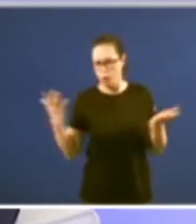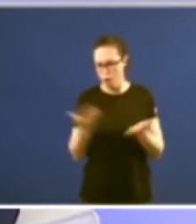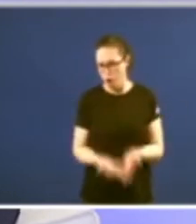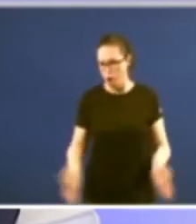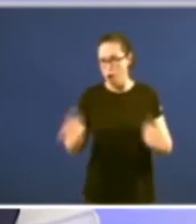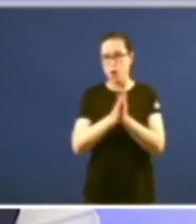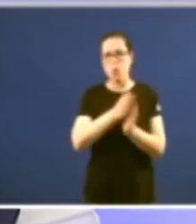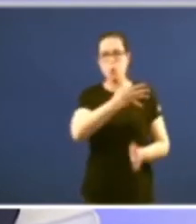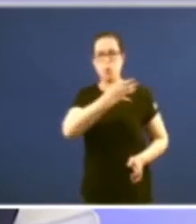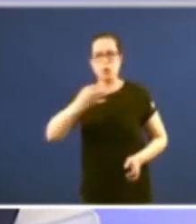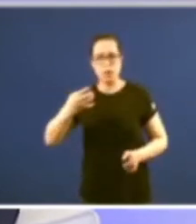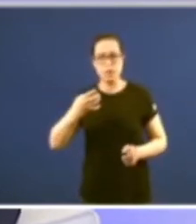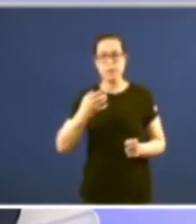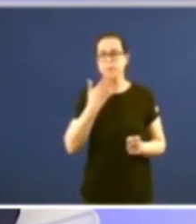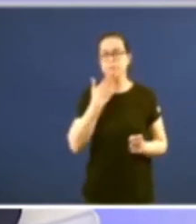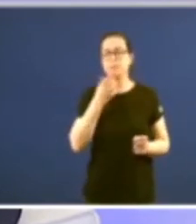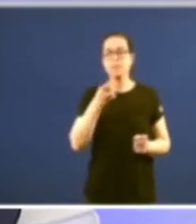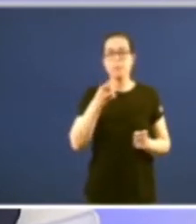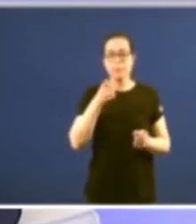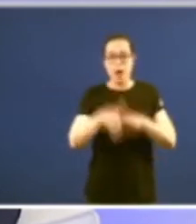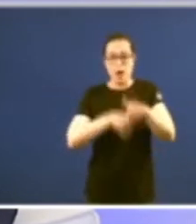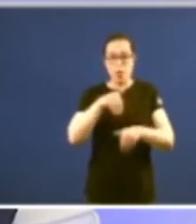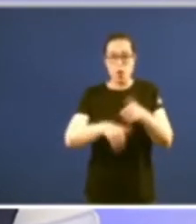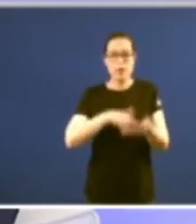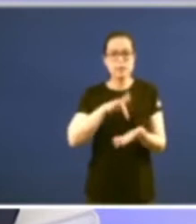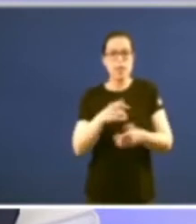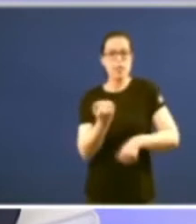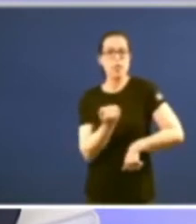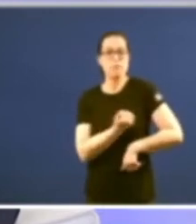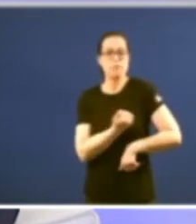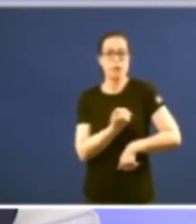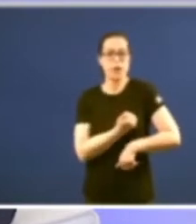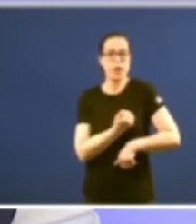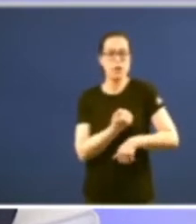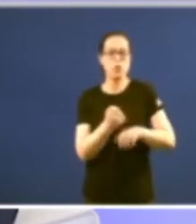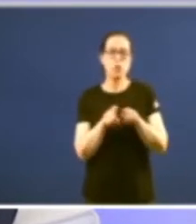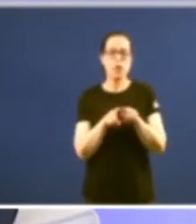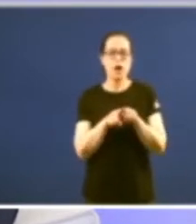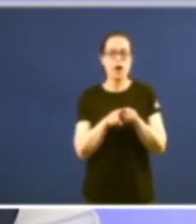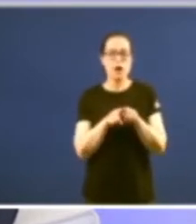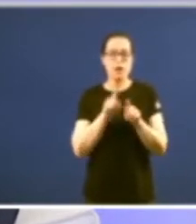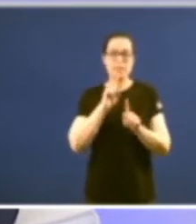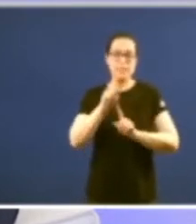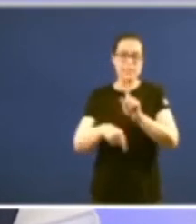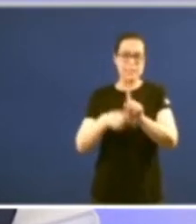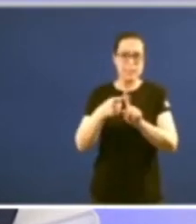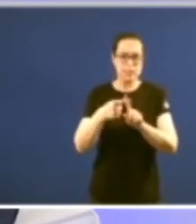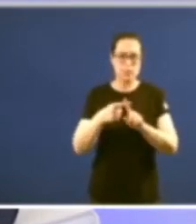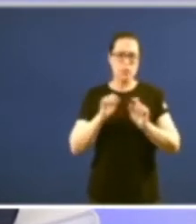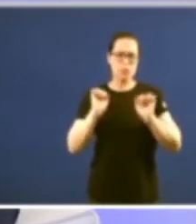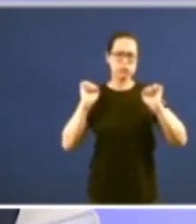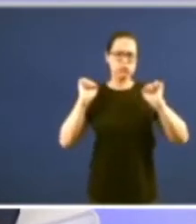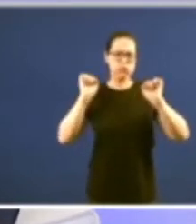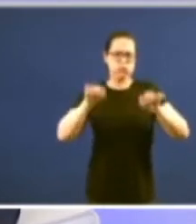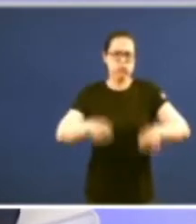en en dezembro bueno pois non hai posibilidades de aprobar hasta moi empezado o ano seguinte non hai posibilidades de